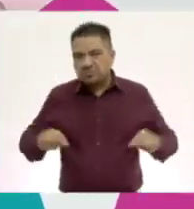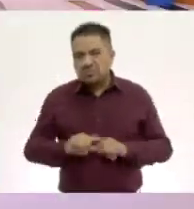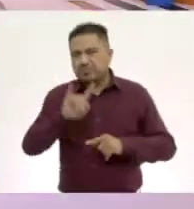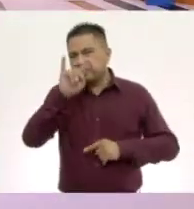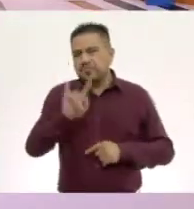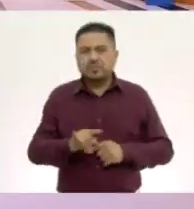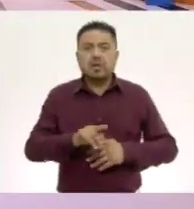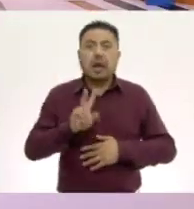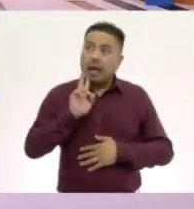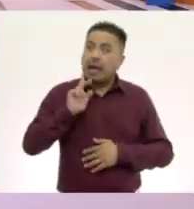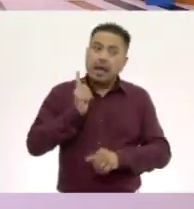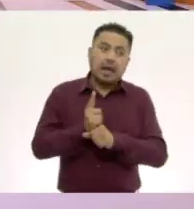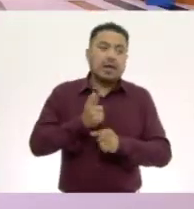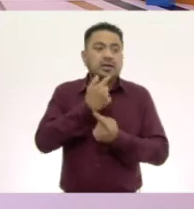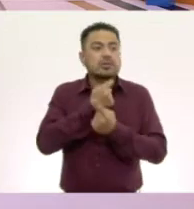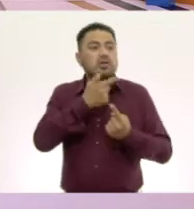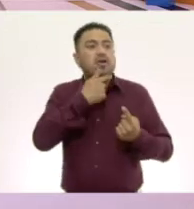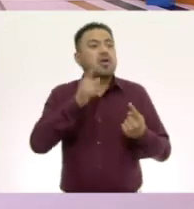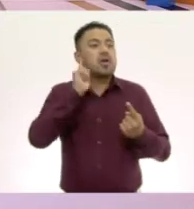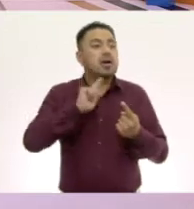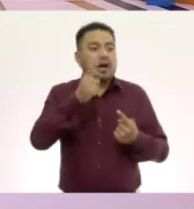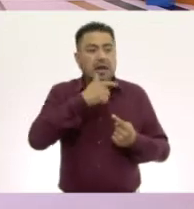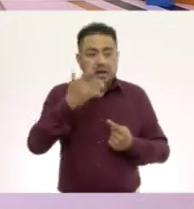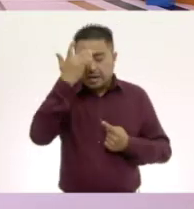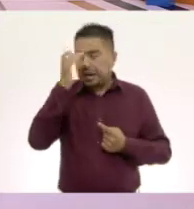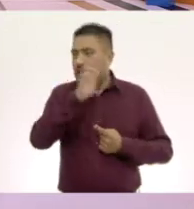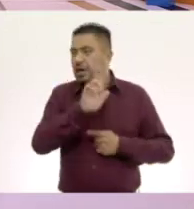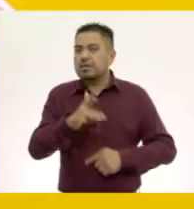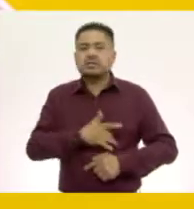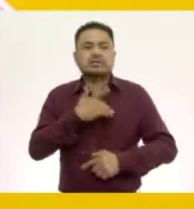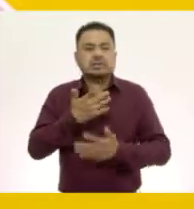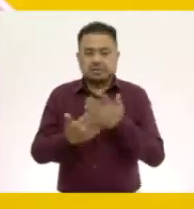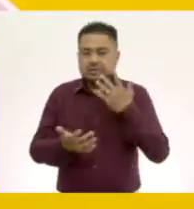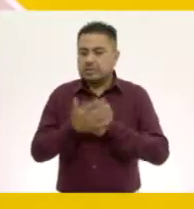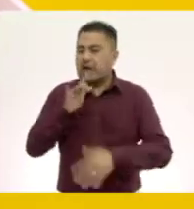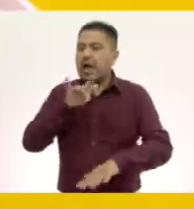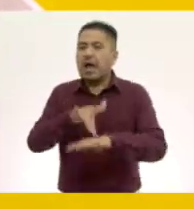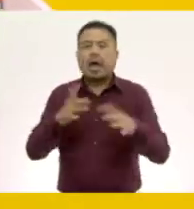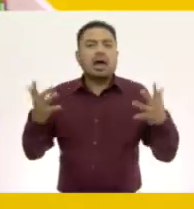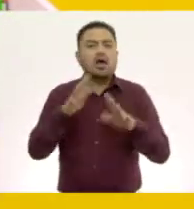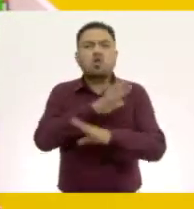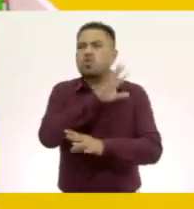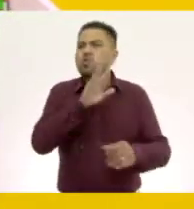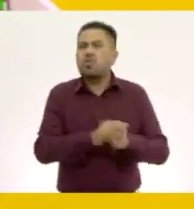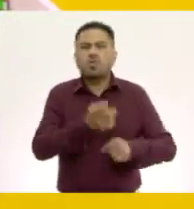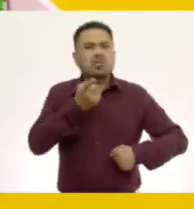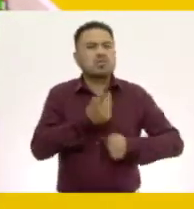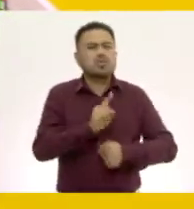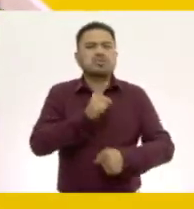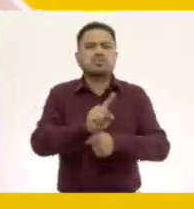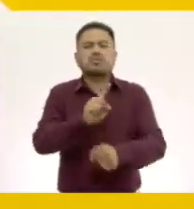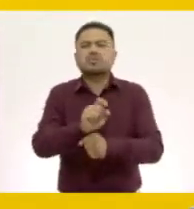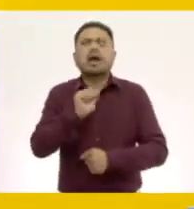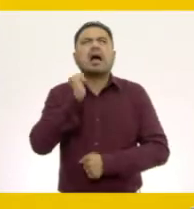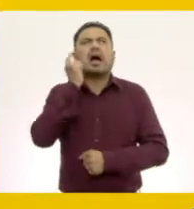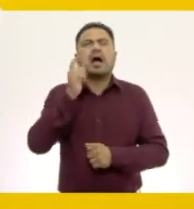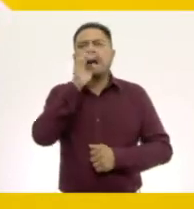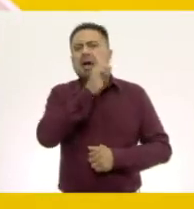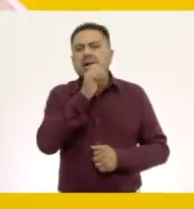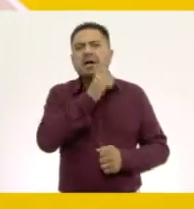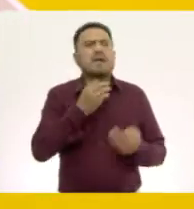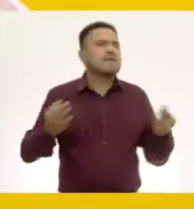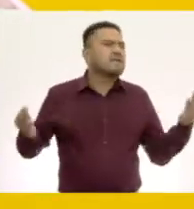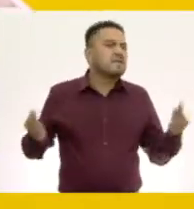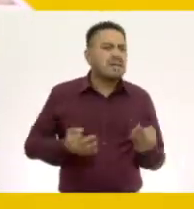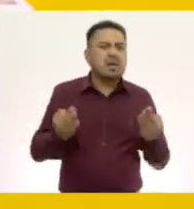¿Ya vieron? Las niñas y los niños reconocen el sentido del tacto en casi todo lo que hacemos durante los días. Si algo está caliente, si algo está